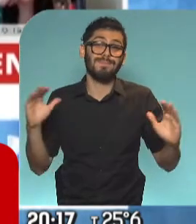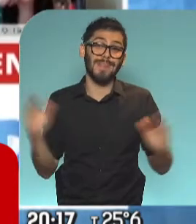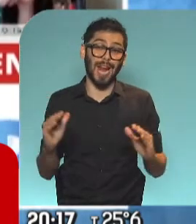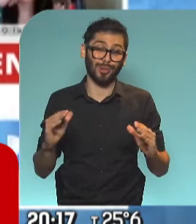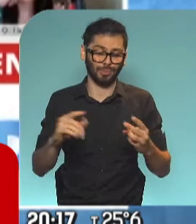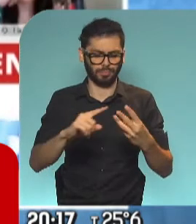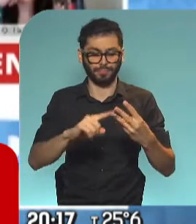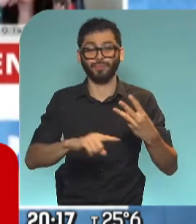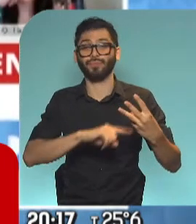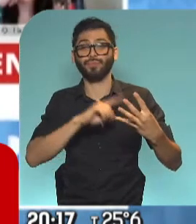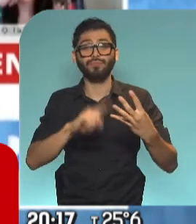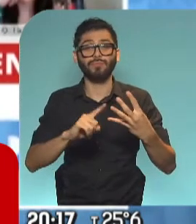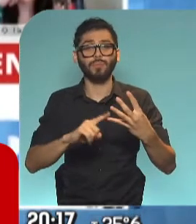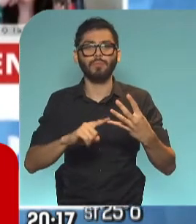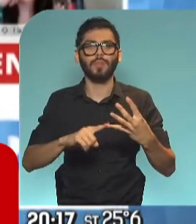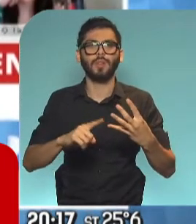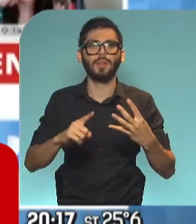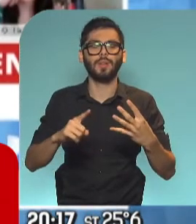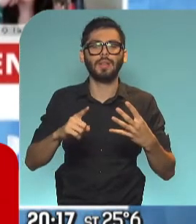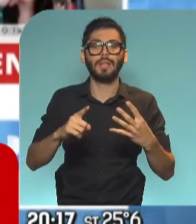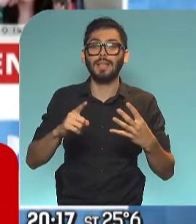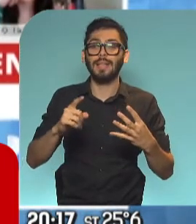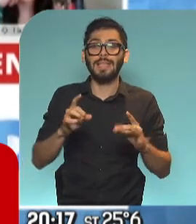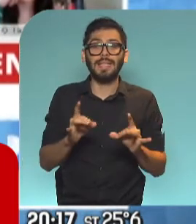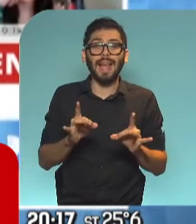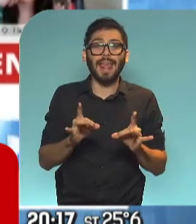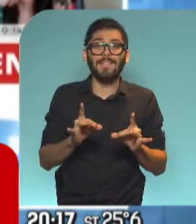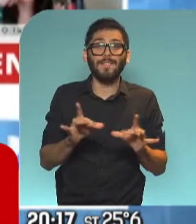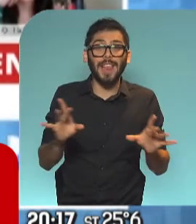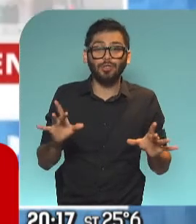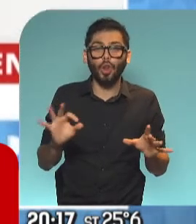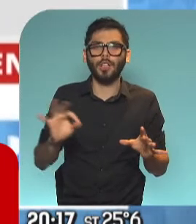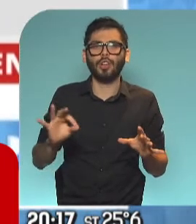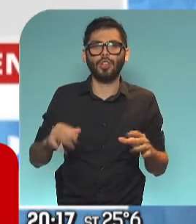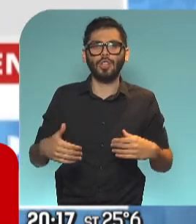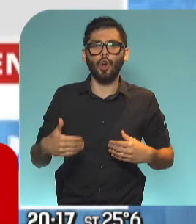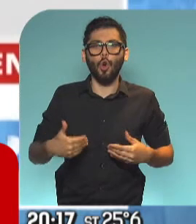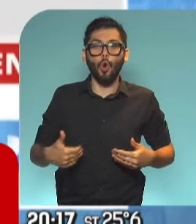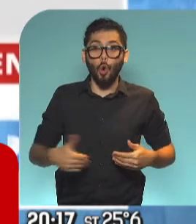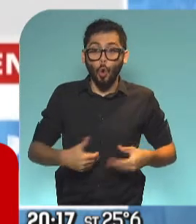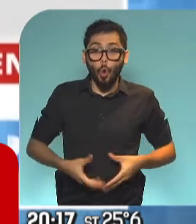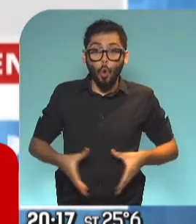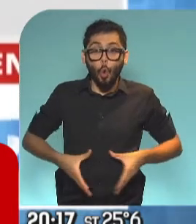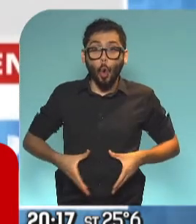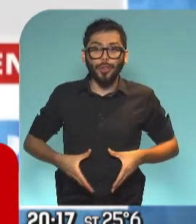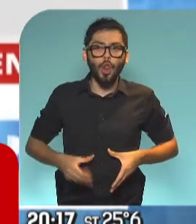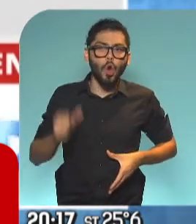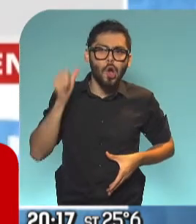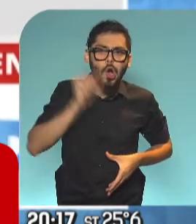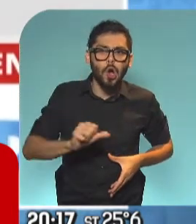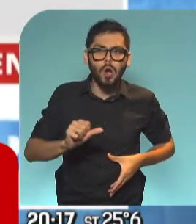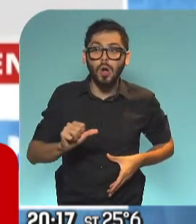Habremos reducido o evitado las infecciones, las perforaciones intrauterinas y evitaremos